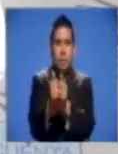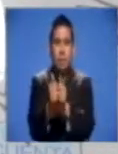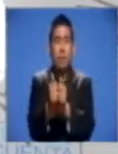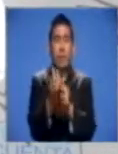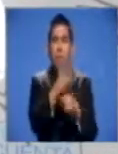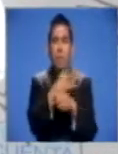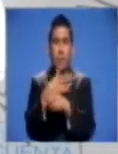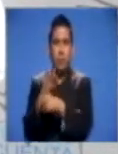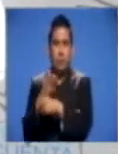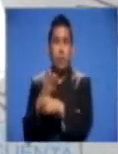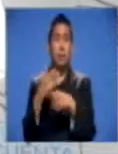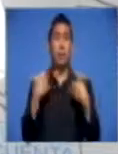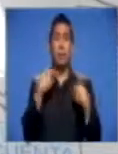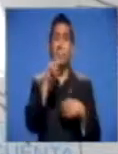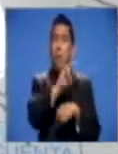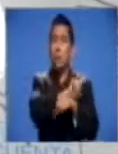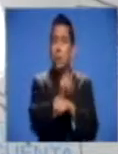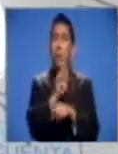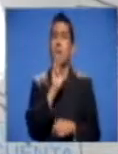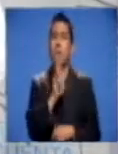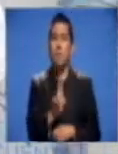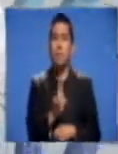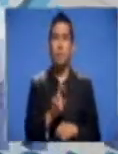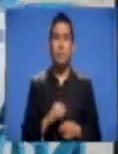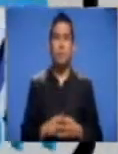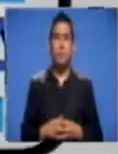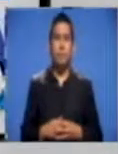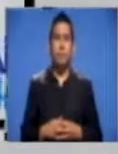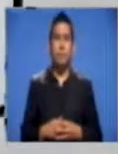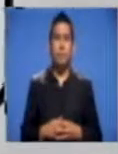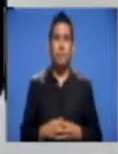partidos políticos tienen dos minutos para responder a la pregunta.